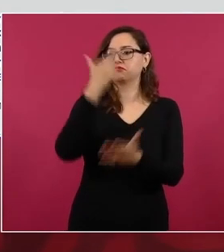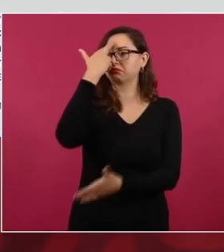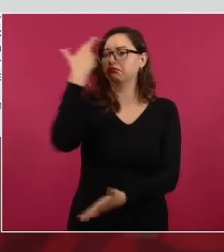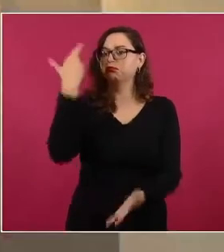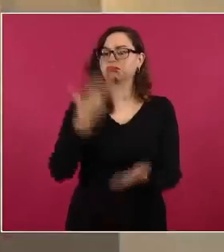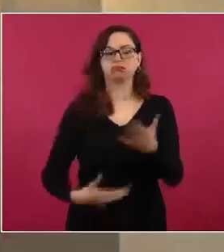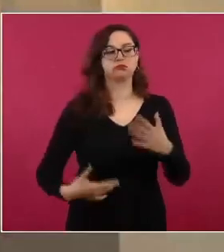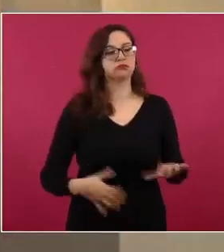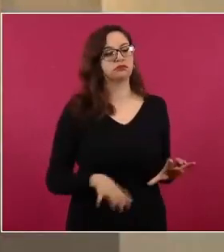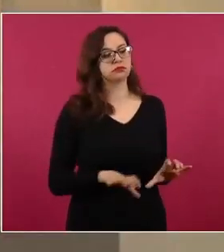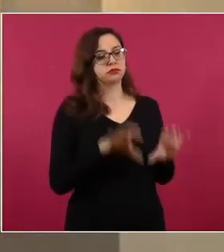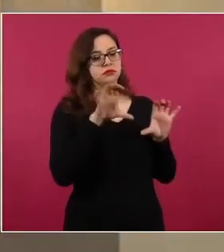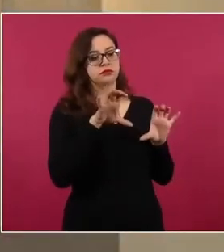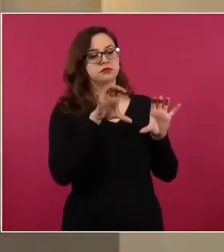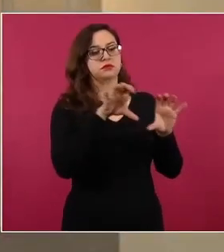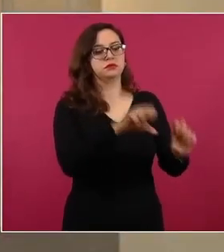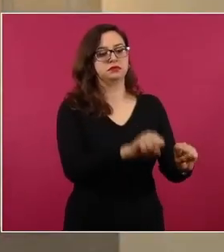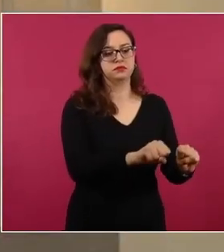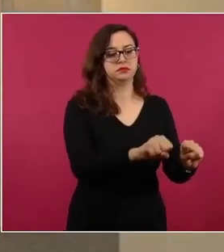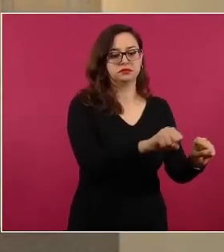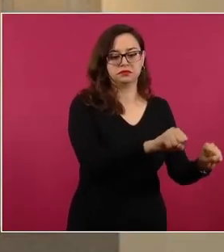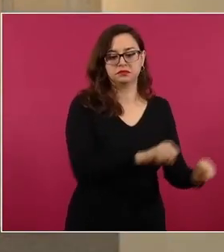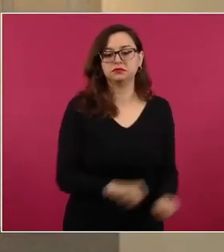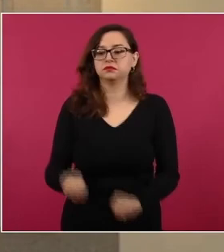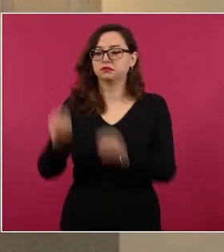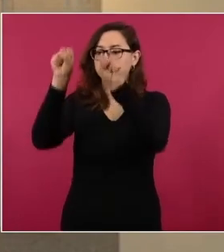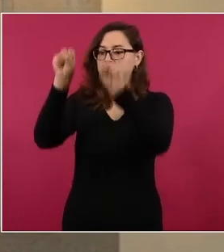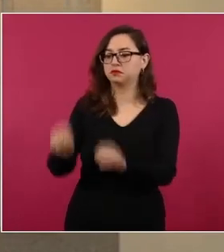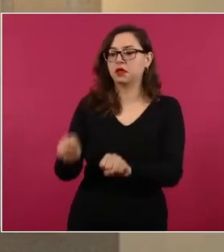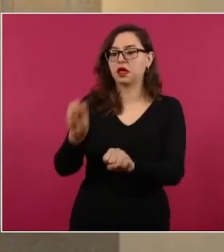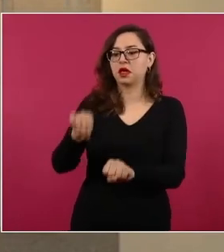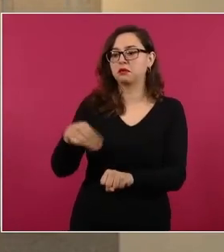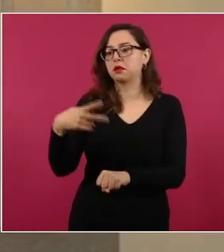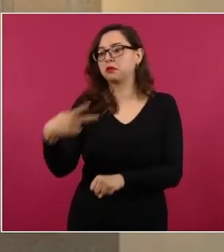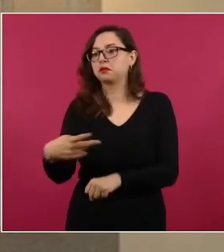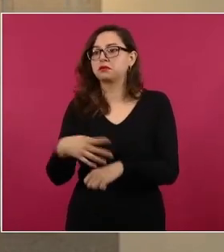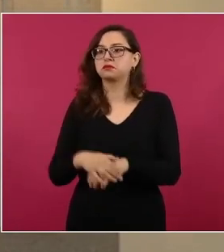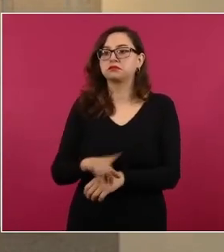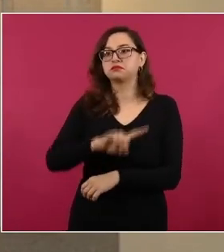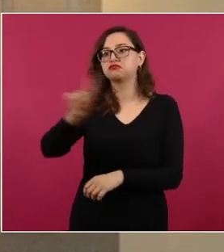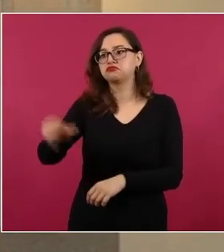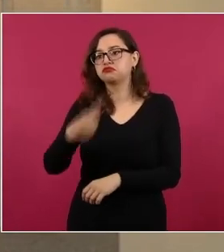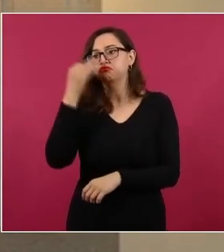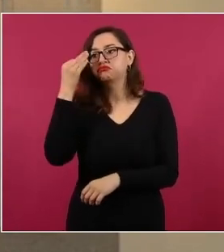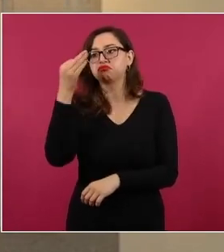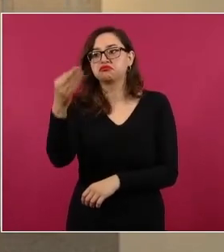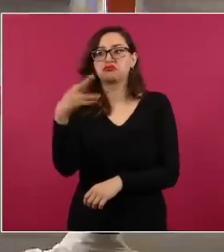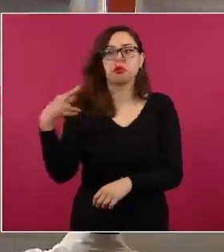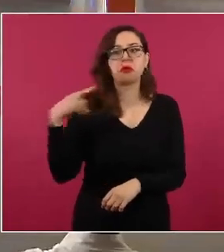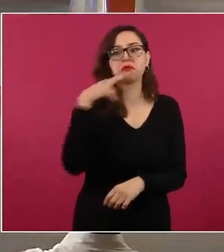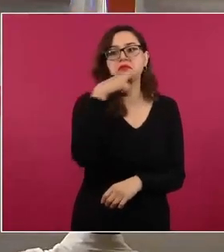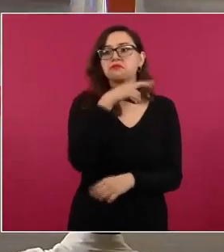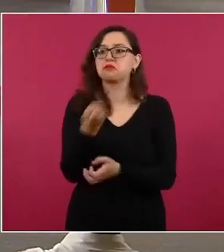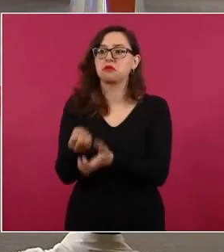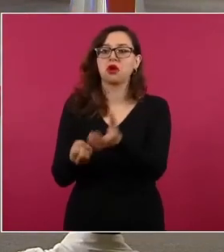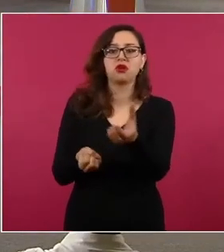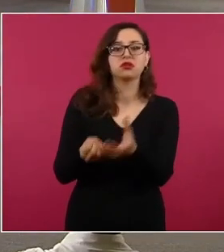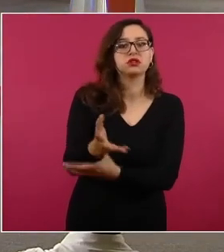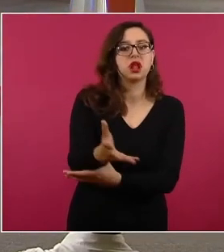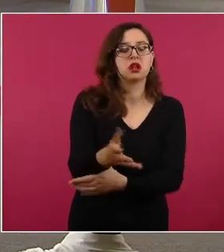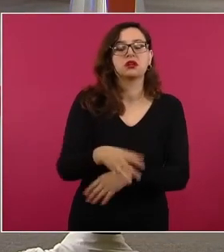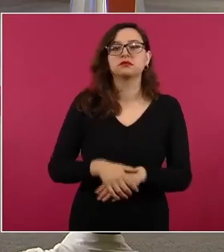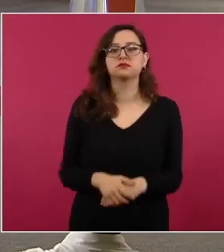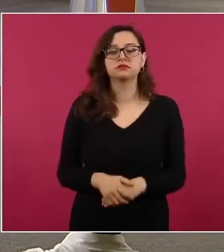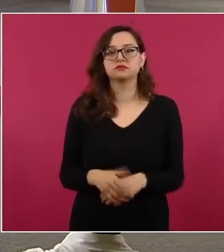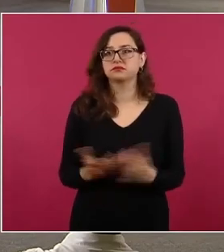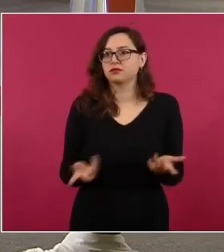jueces algunos presuntos criminales y más tardaban en entrar que en salir nuevamente en libertad